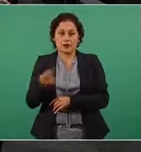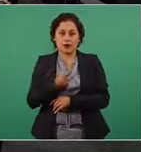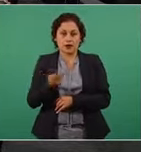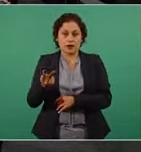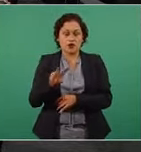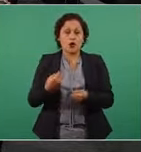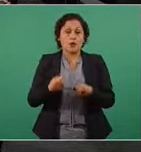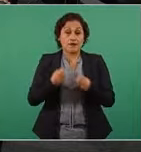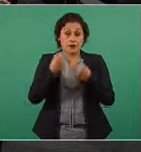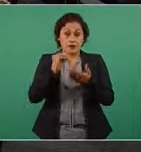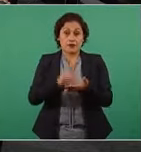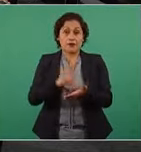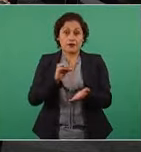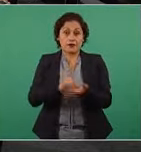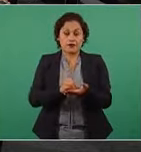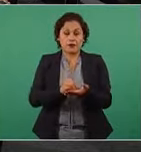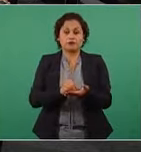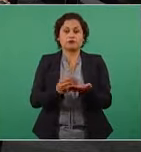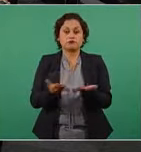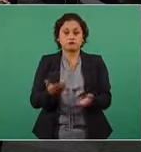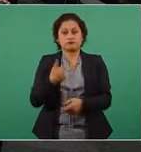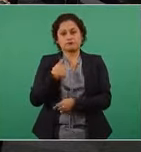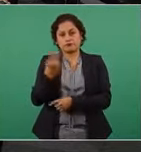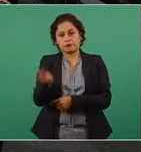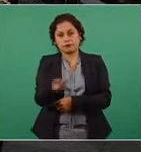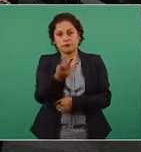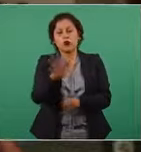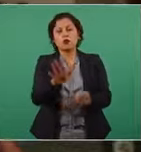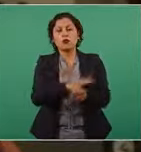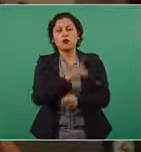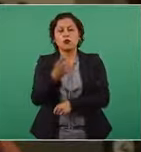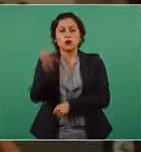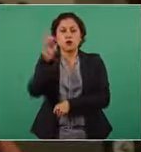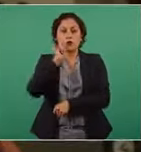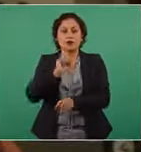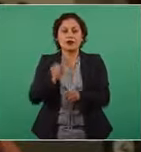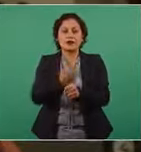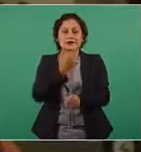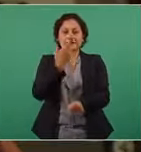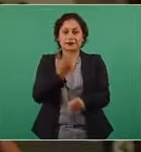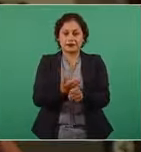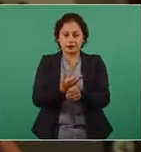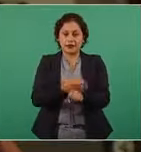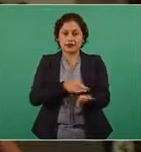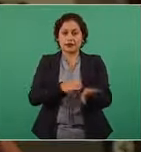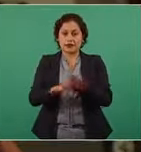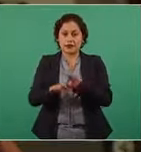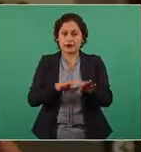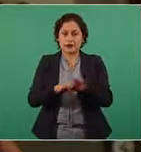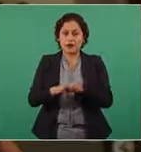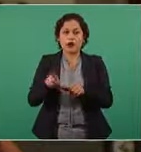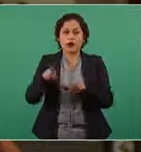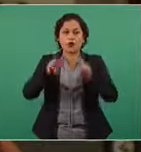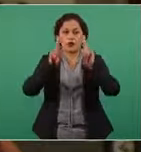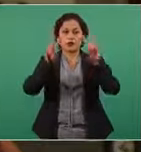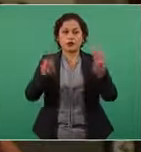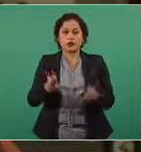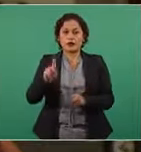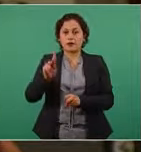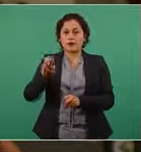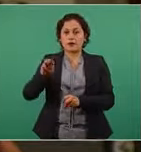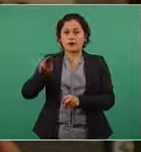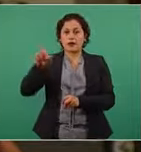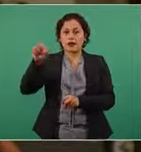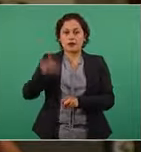preguntarle a usted ¿por qué la secretaria del trabajo en cuestiones de Pemex siempre hace caso